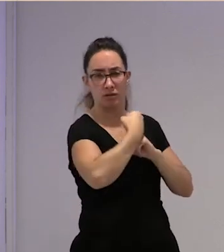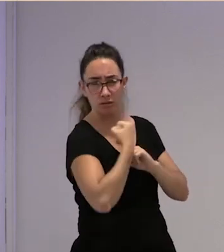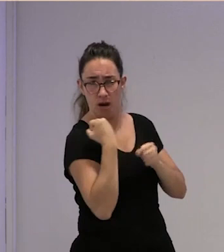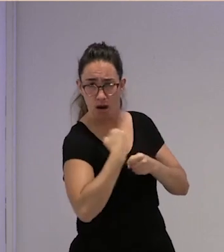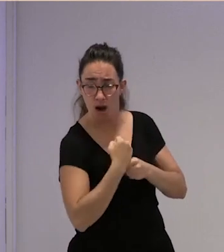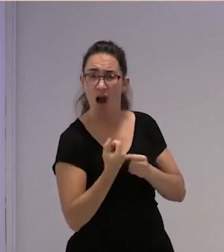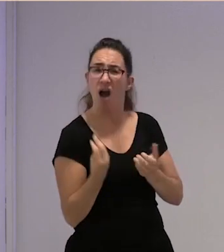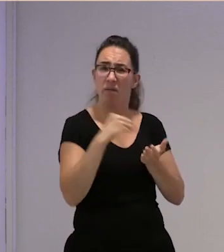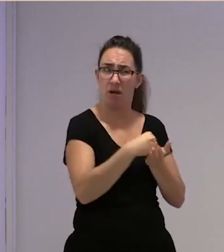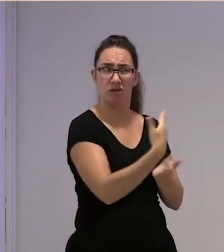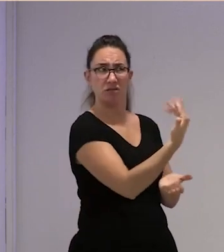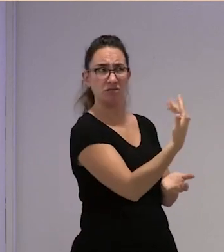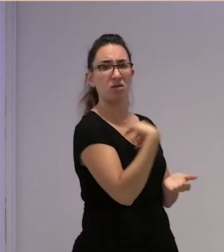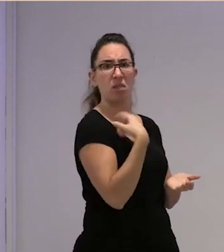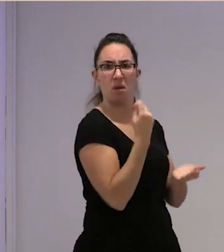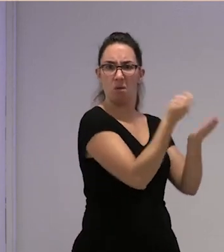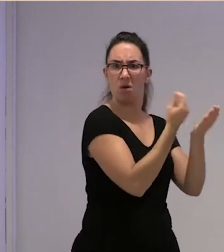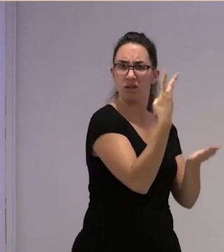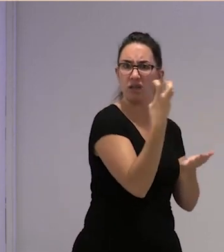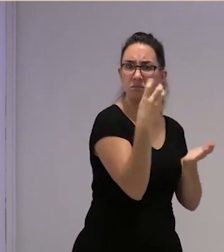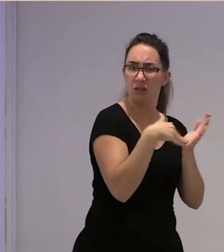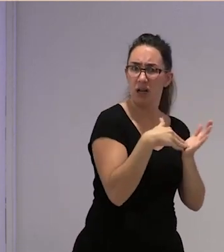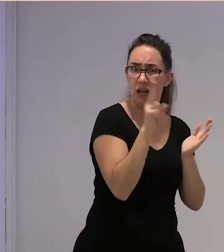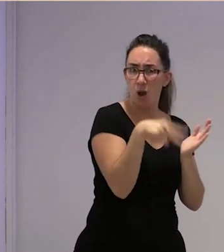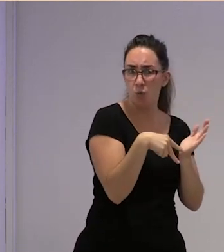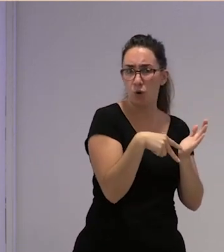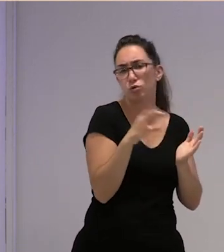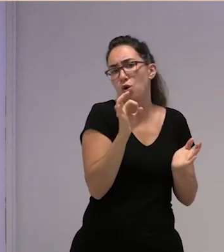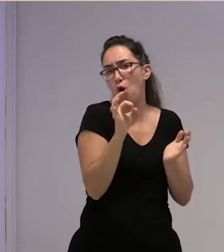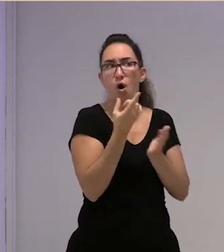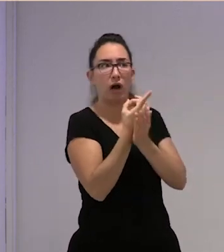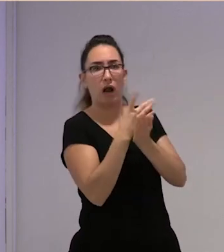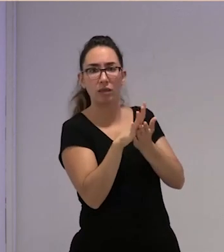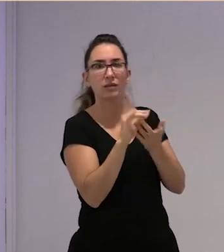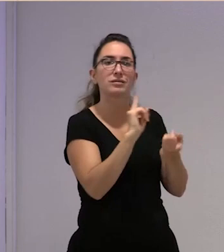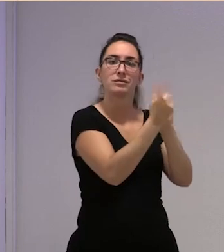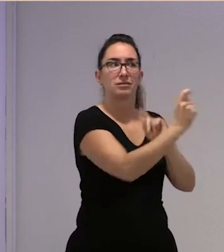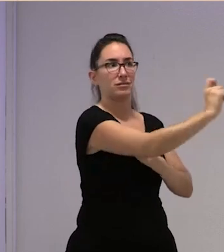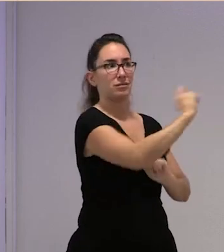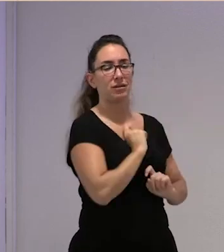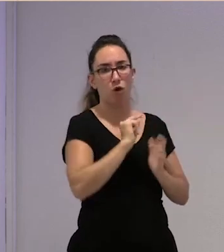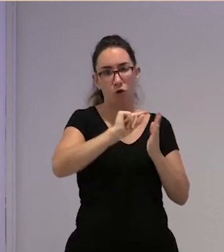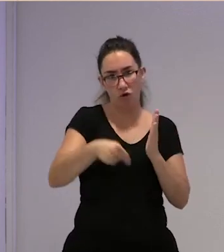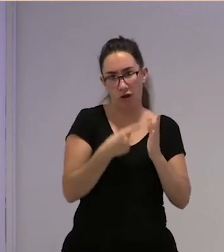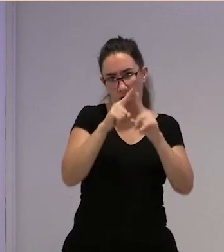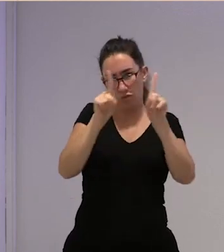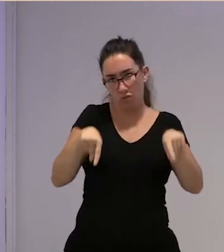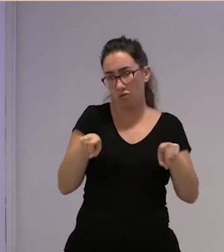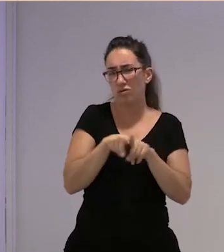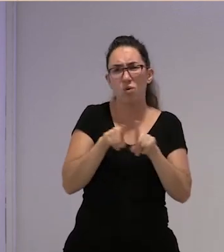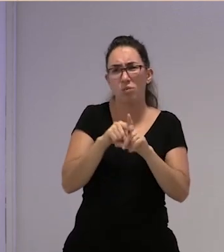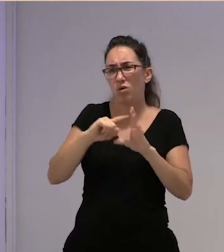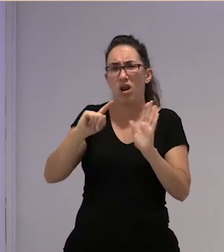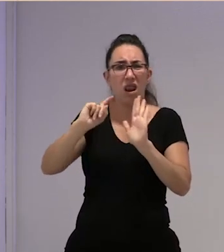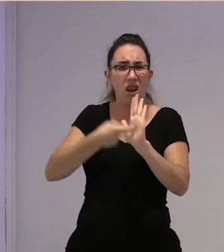3.000 5.000 euros o que le trabaje gratis a cambio de un contrato y ahí pues ya veis es es la ley de la selva y